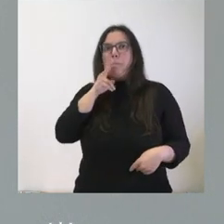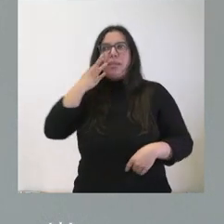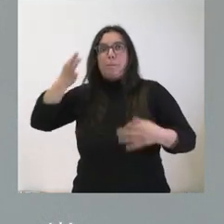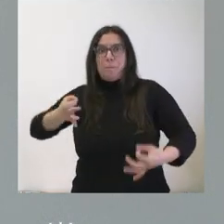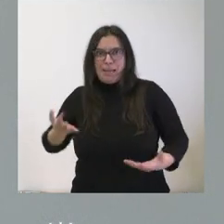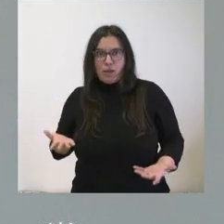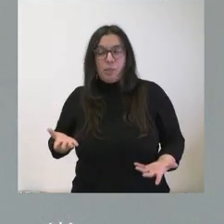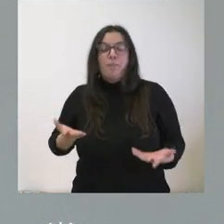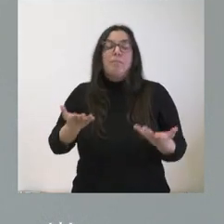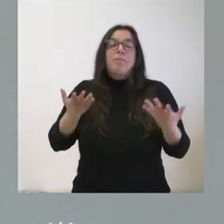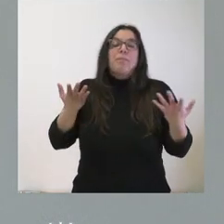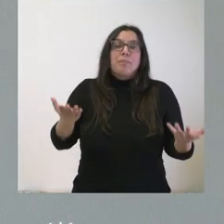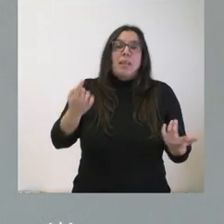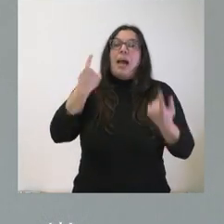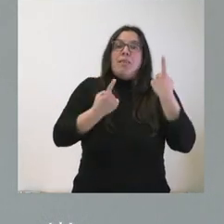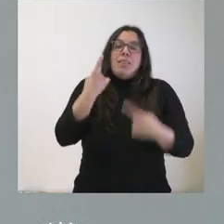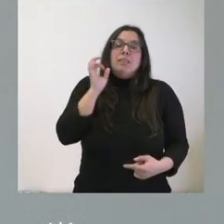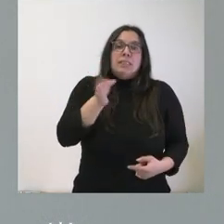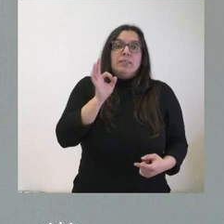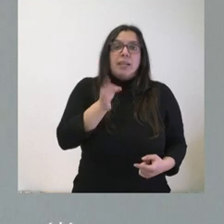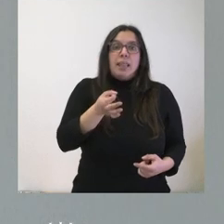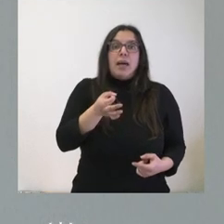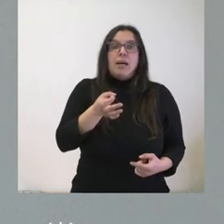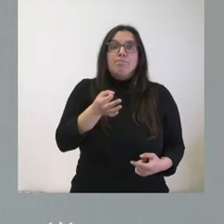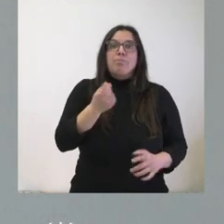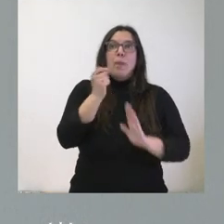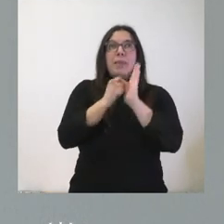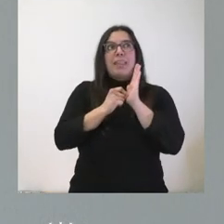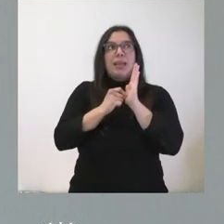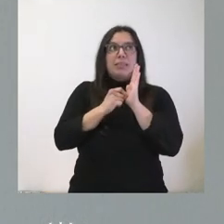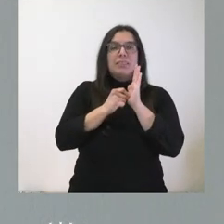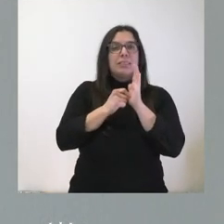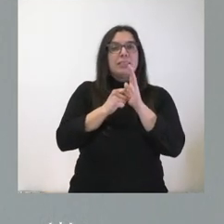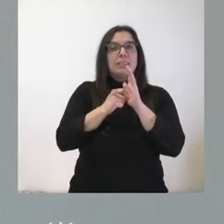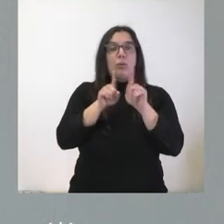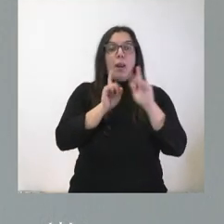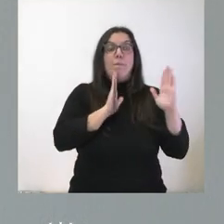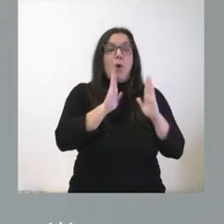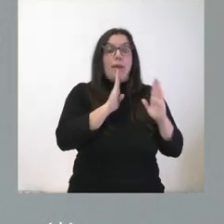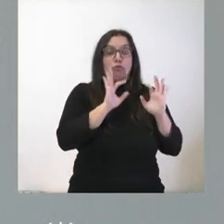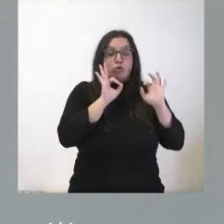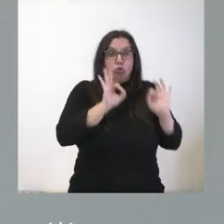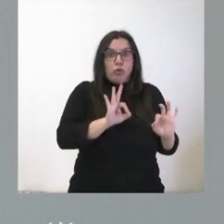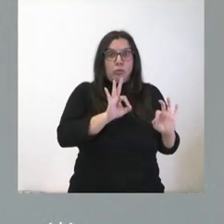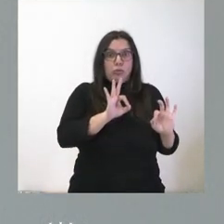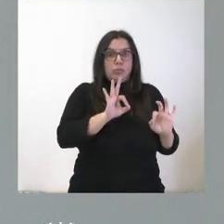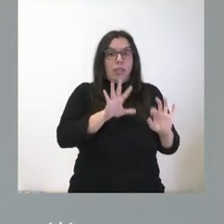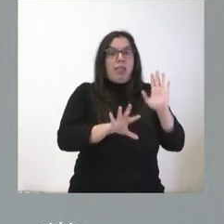custodia. A veces es verdad que son medidas que se toman en el momento y que no siempre,